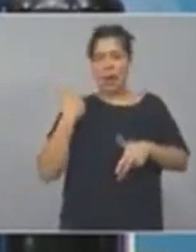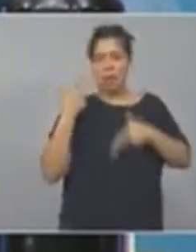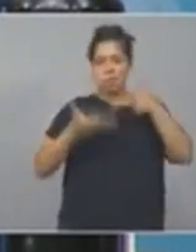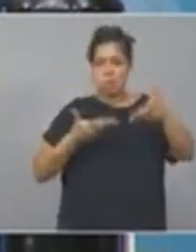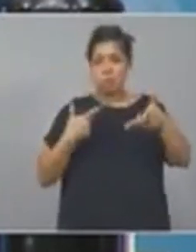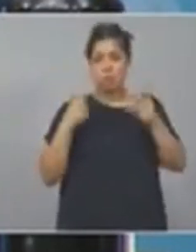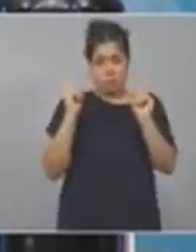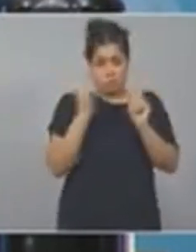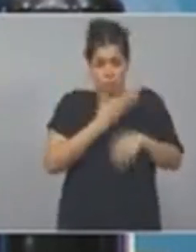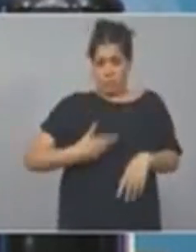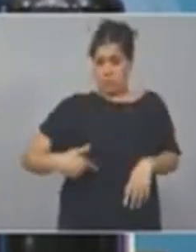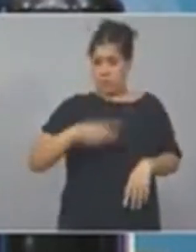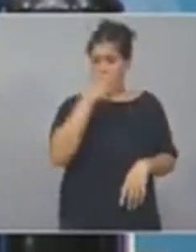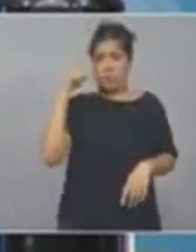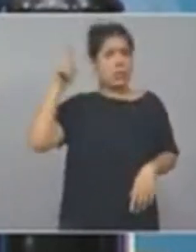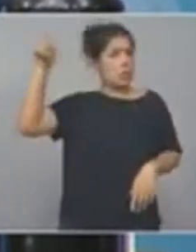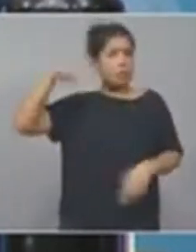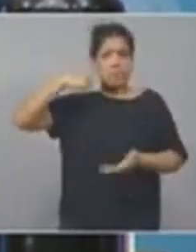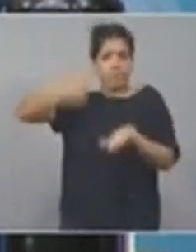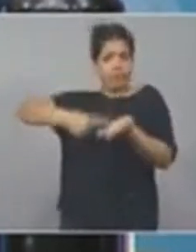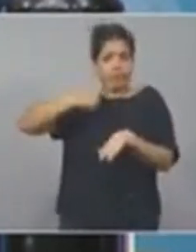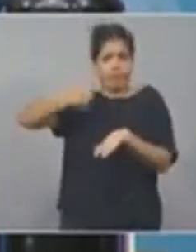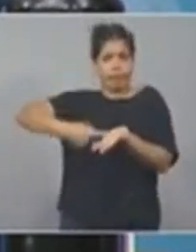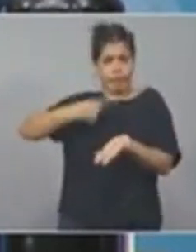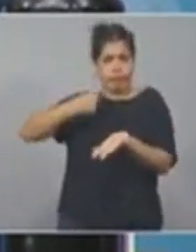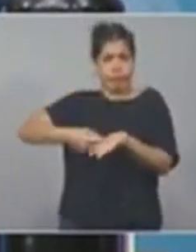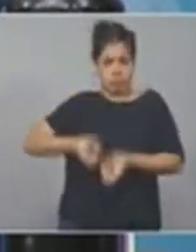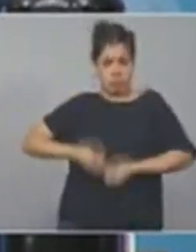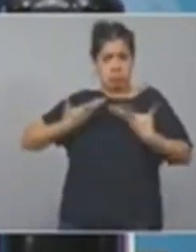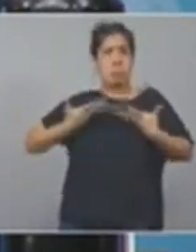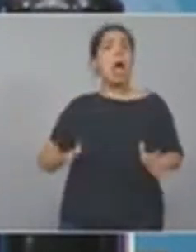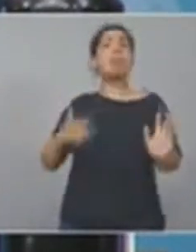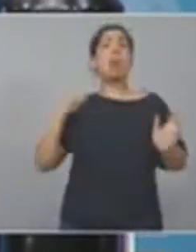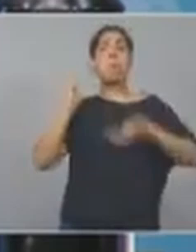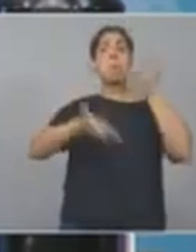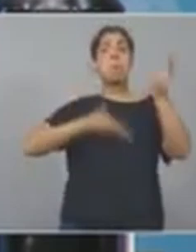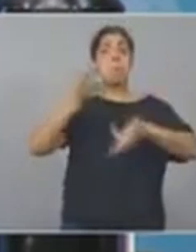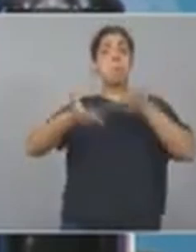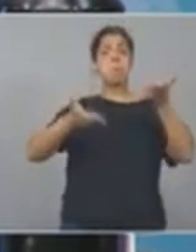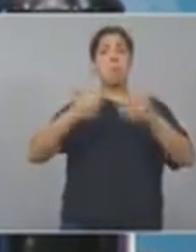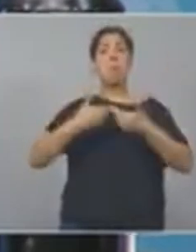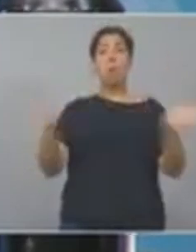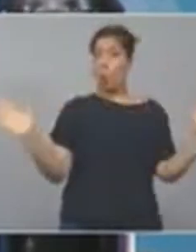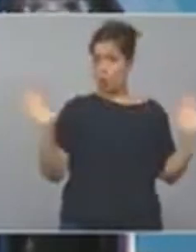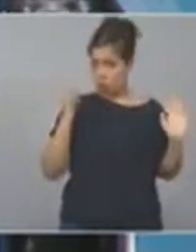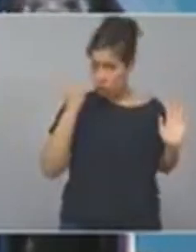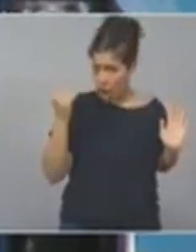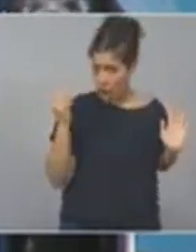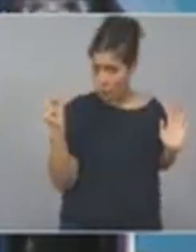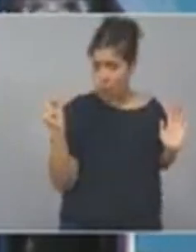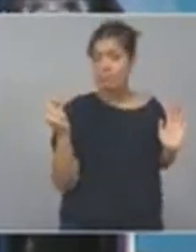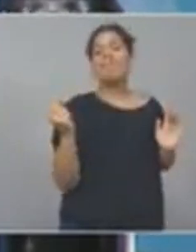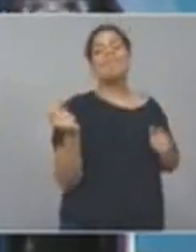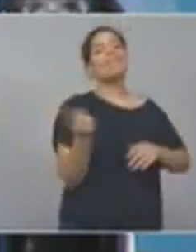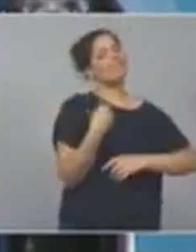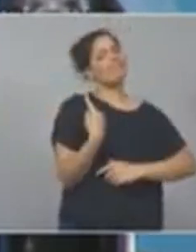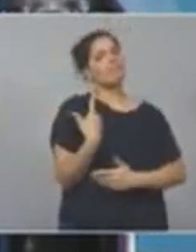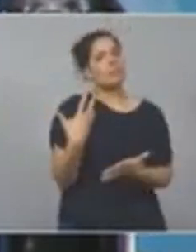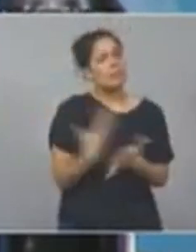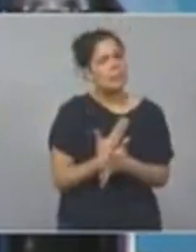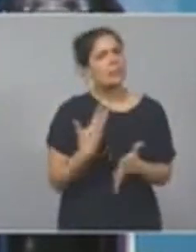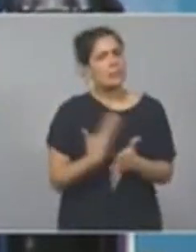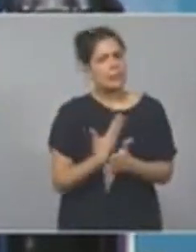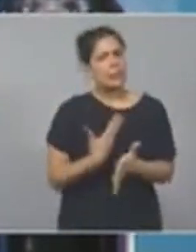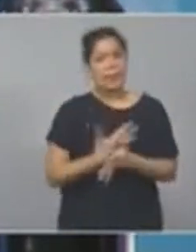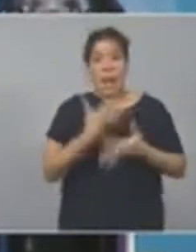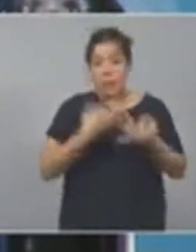de la Nación, decisiones que ha expresado, estamos sufriendo también una injusta e ilegal